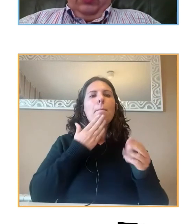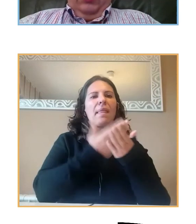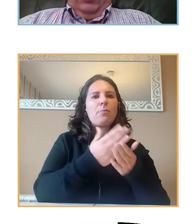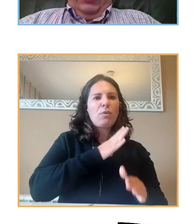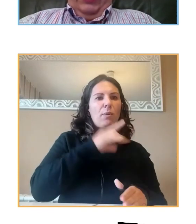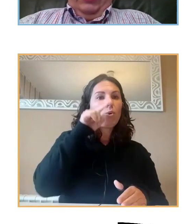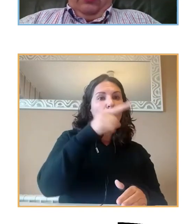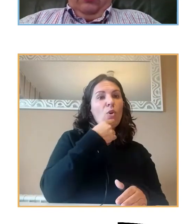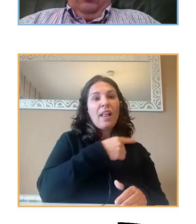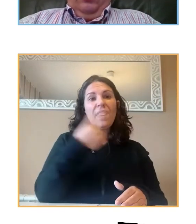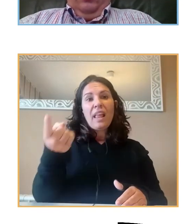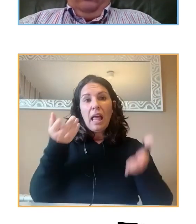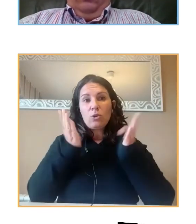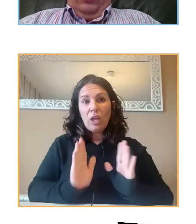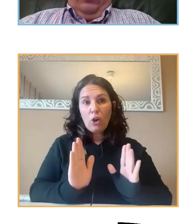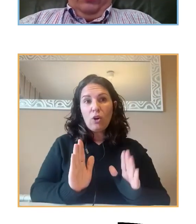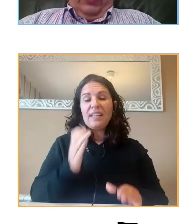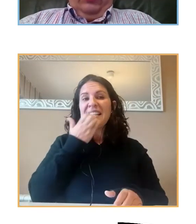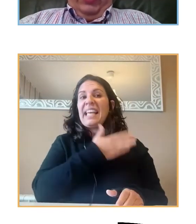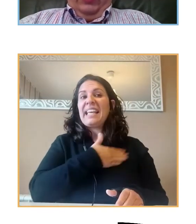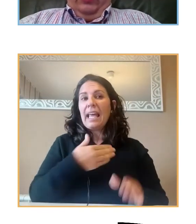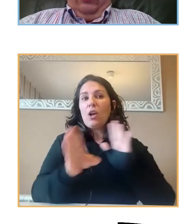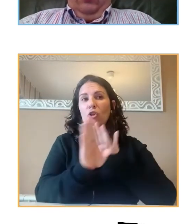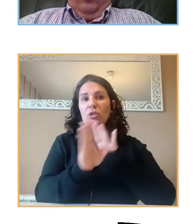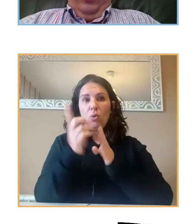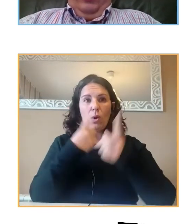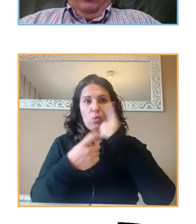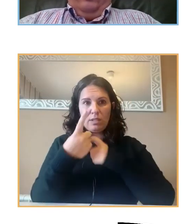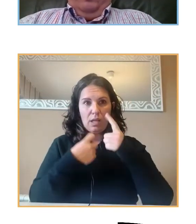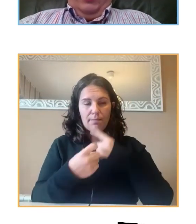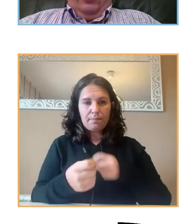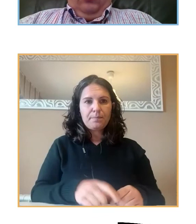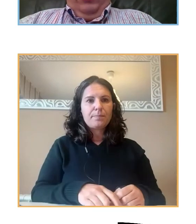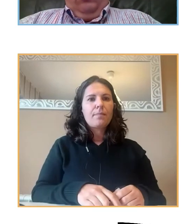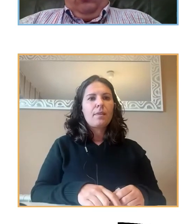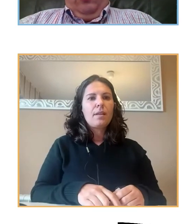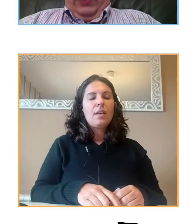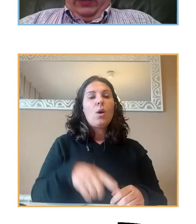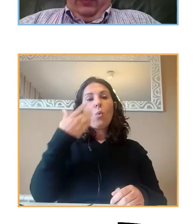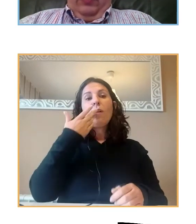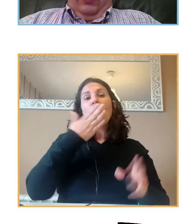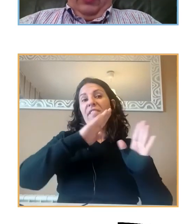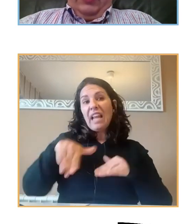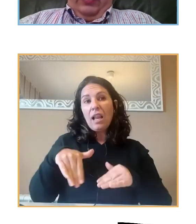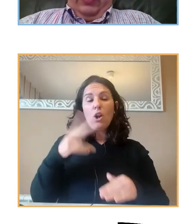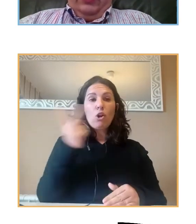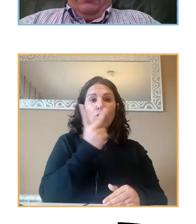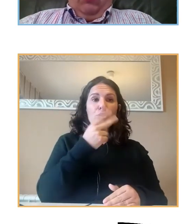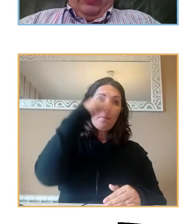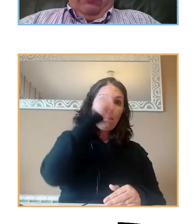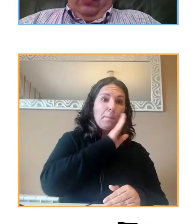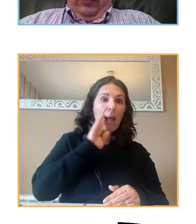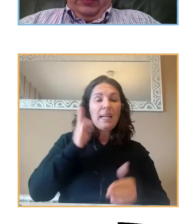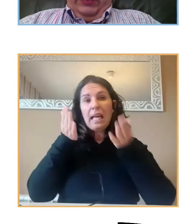hijos si querían continuar la encuesta, que lo siguieran haciendo. Y, al terminar, tanto los hijos como los padres, se les